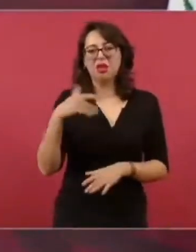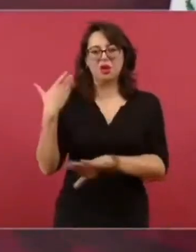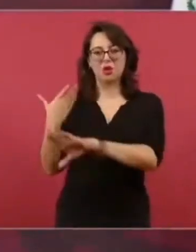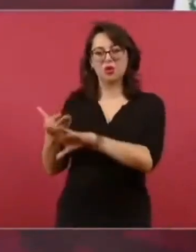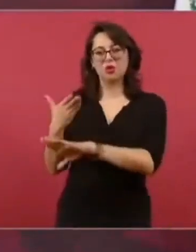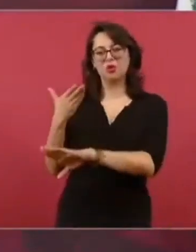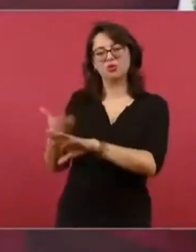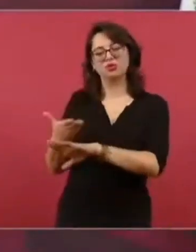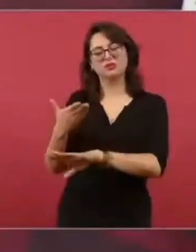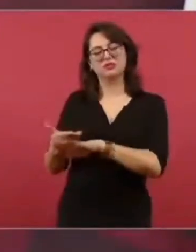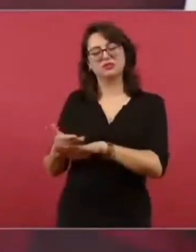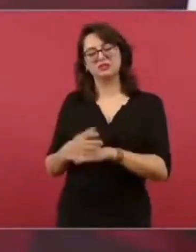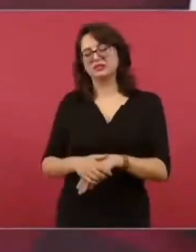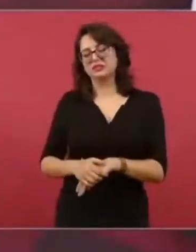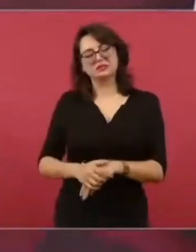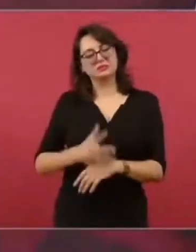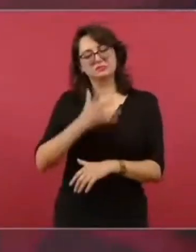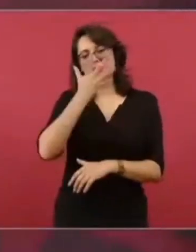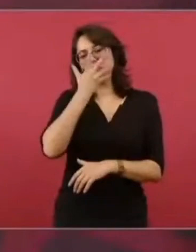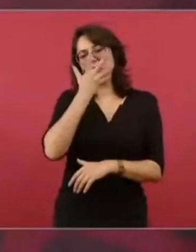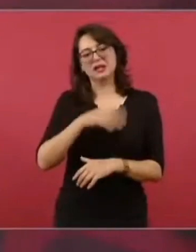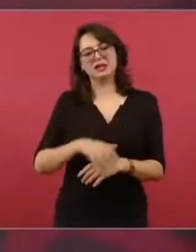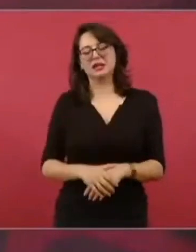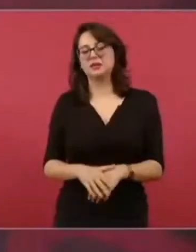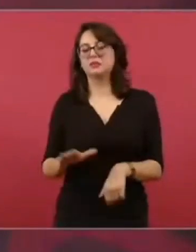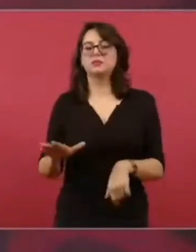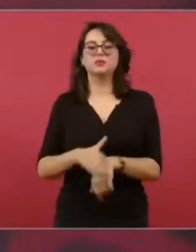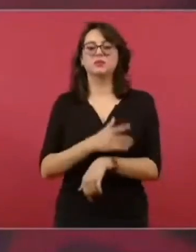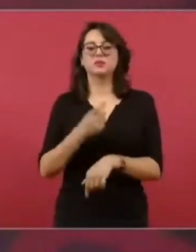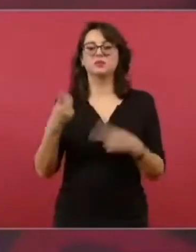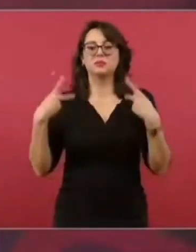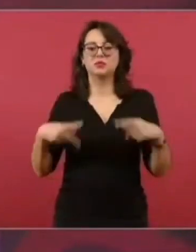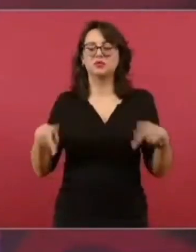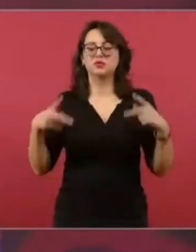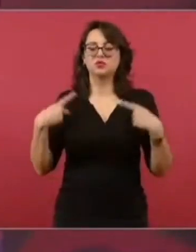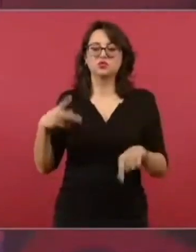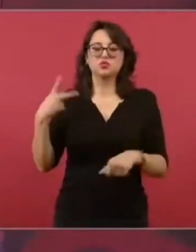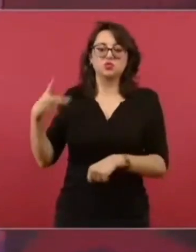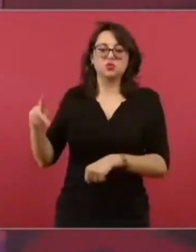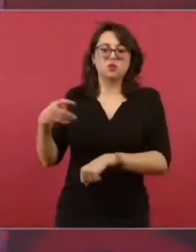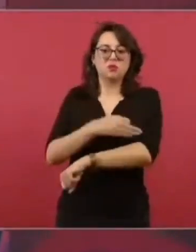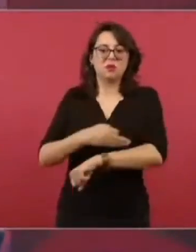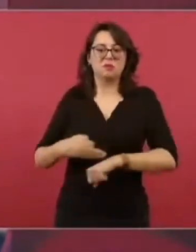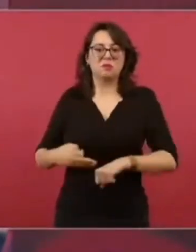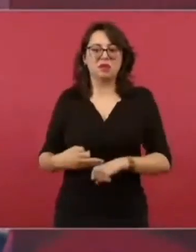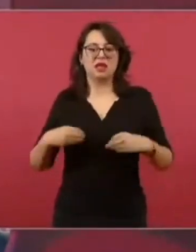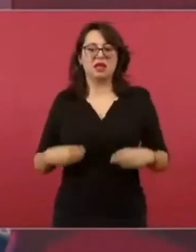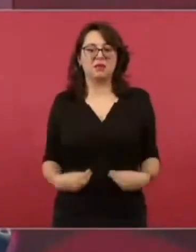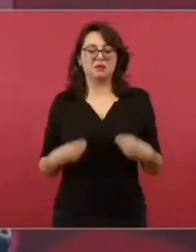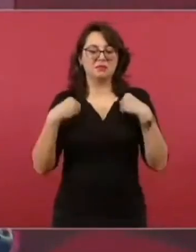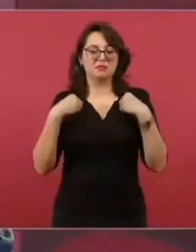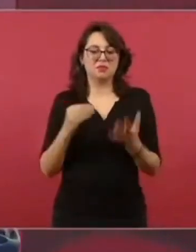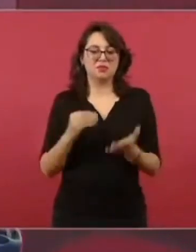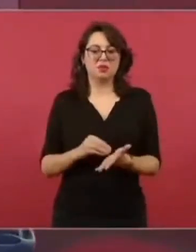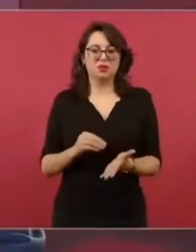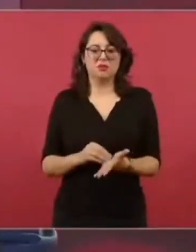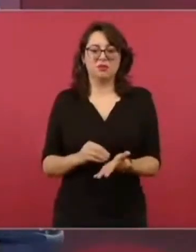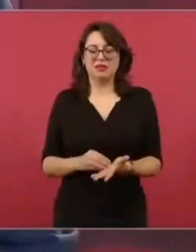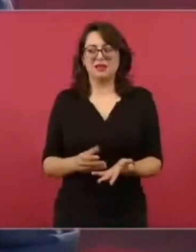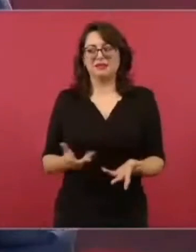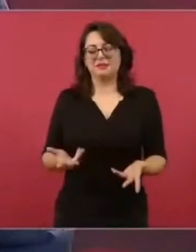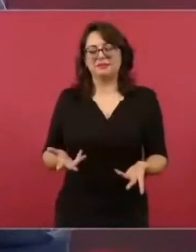de quienes estuvieron en función pública y muchos familiares